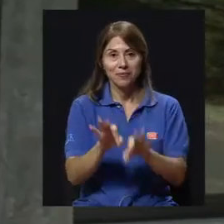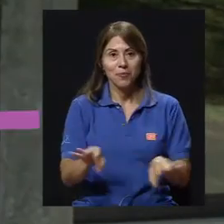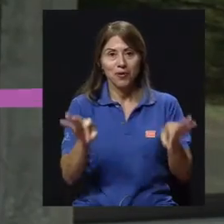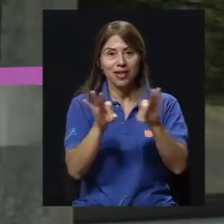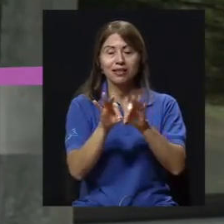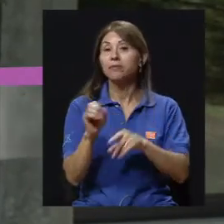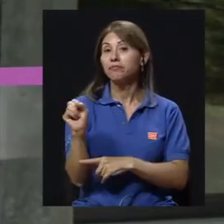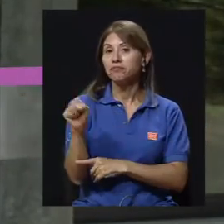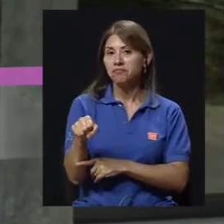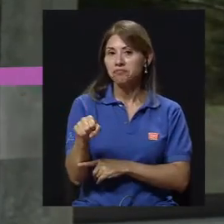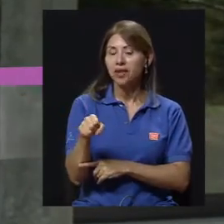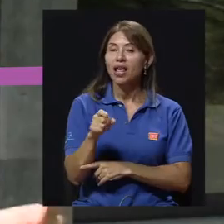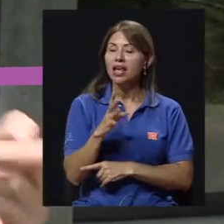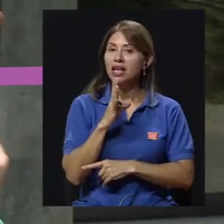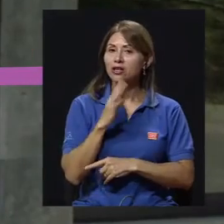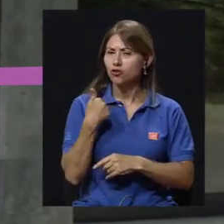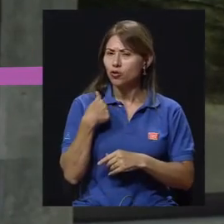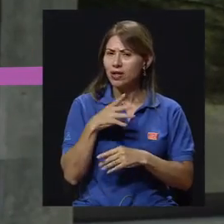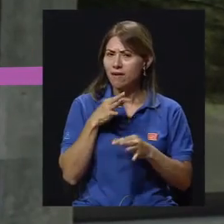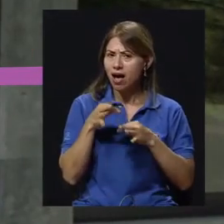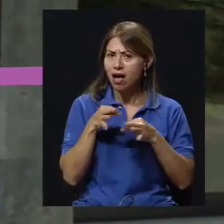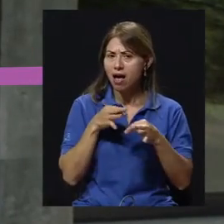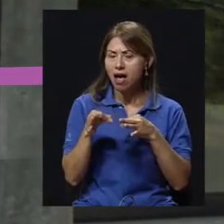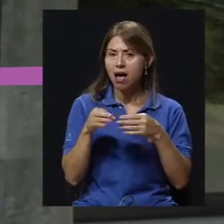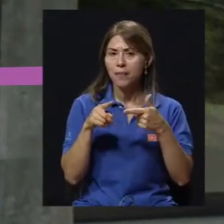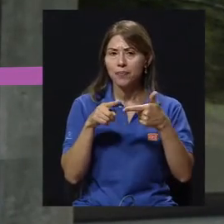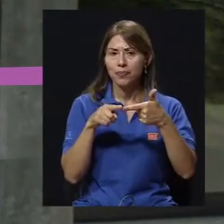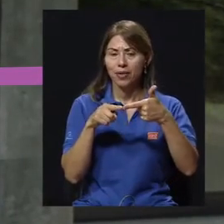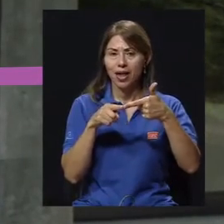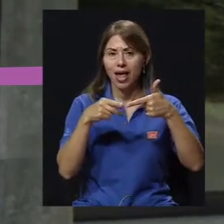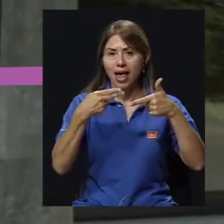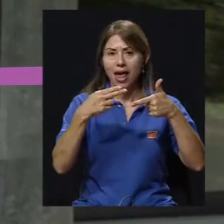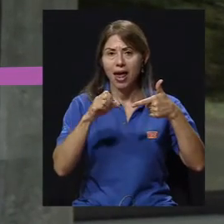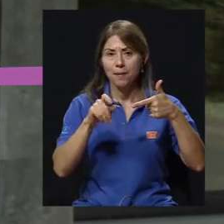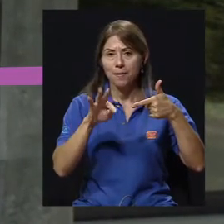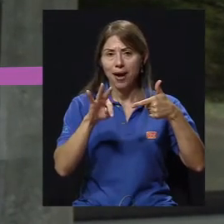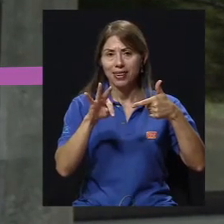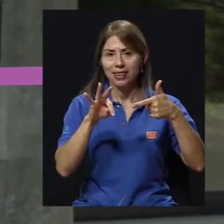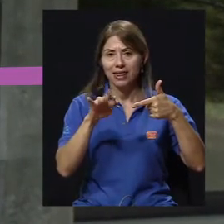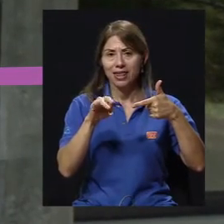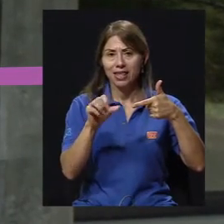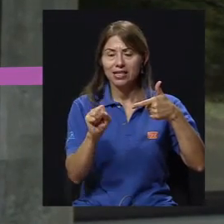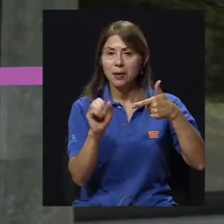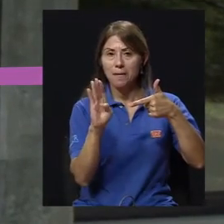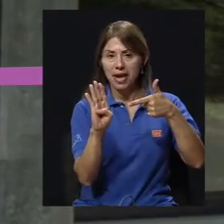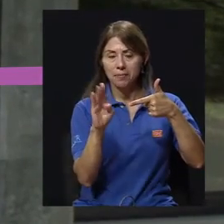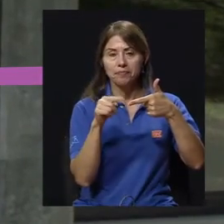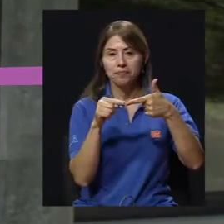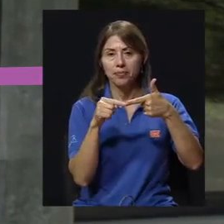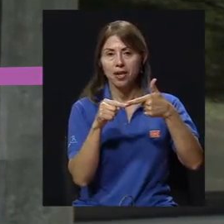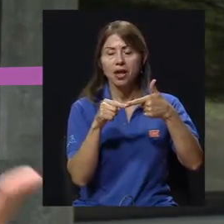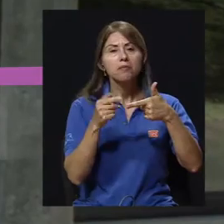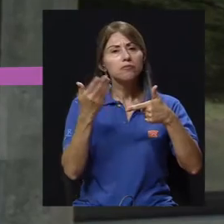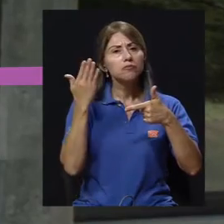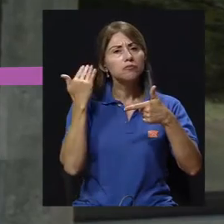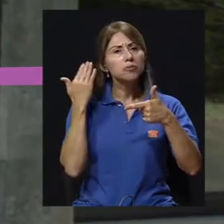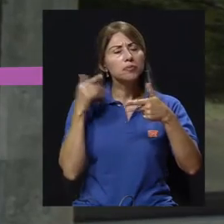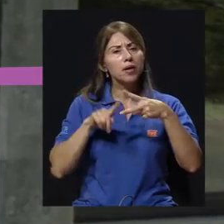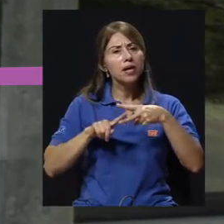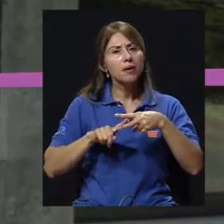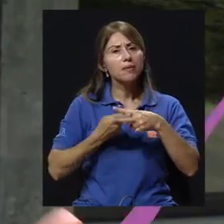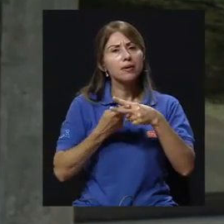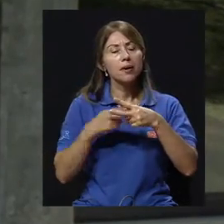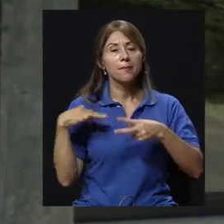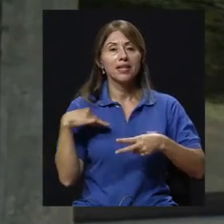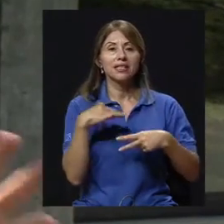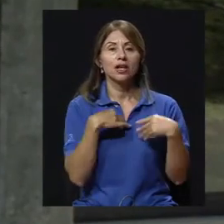cuanto estábamos hablando, iba por la hepatitis B, que el Ministerio de Salud inicialmente hizo